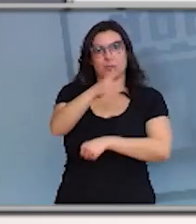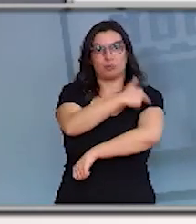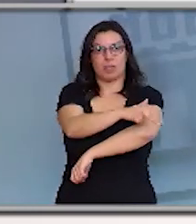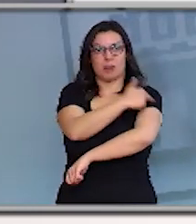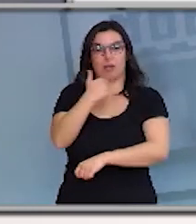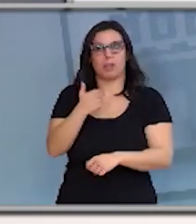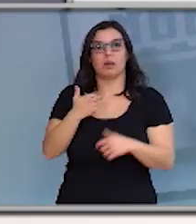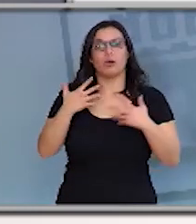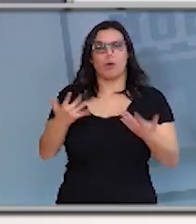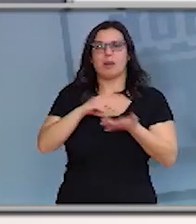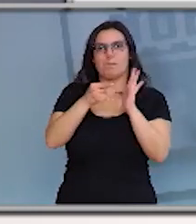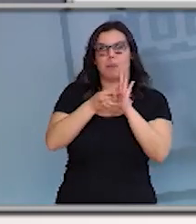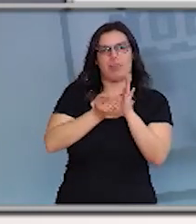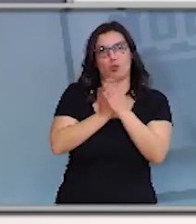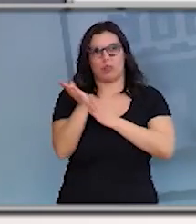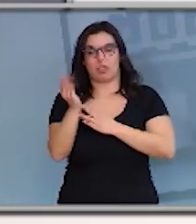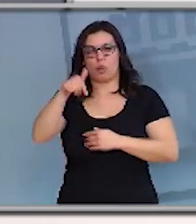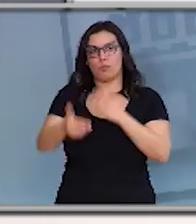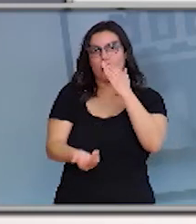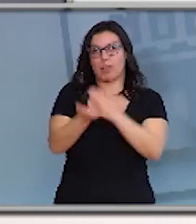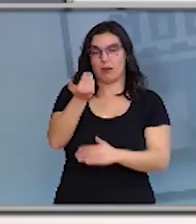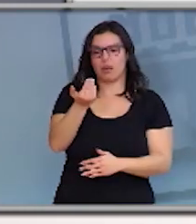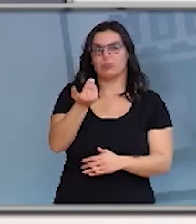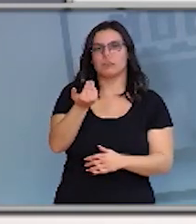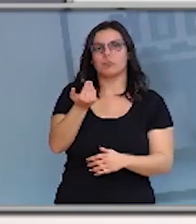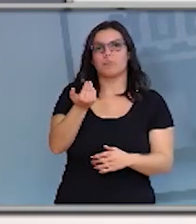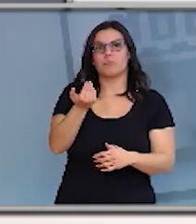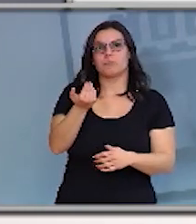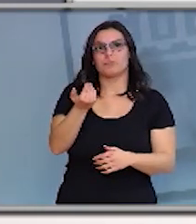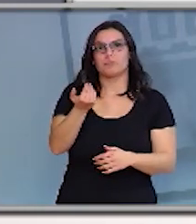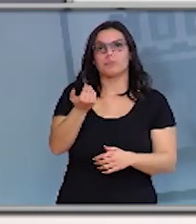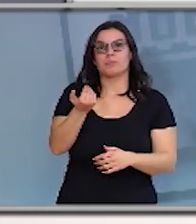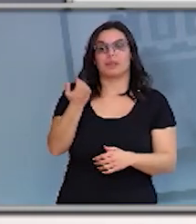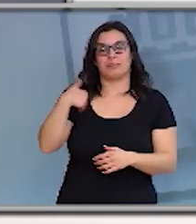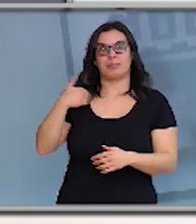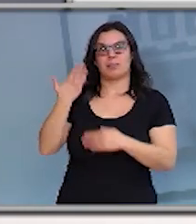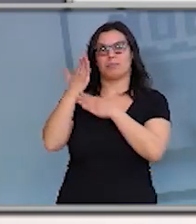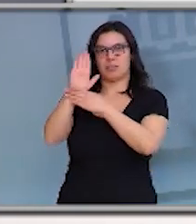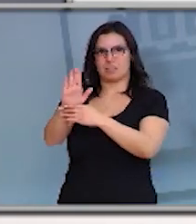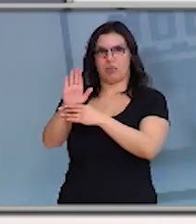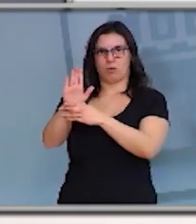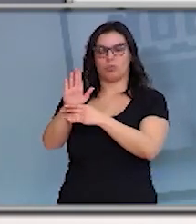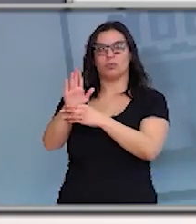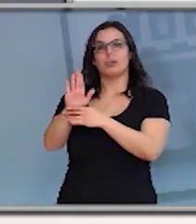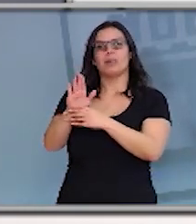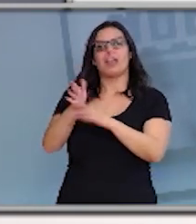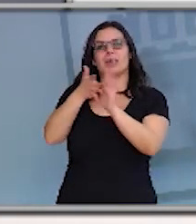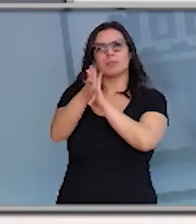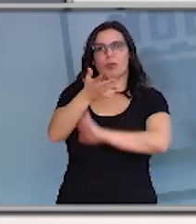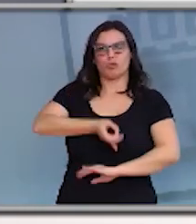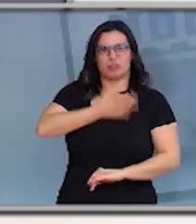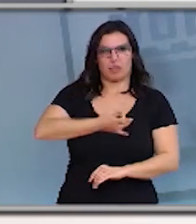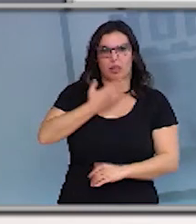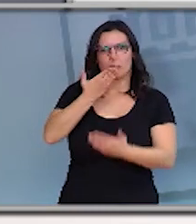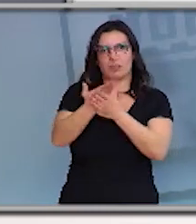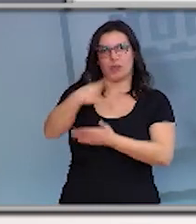sido o plan de contingencias. Esta mañana se ha presentado o plan de contingencias en mesa sectorial, se ha explicado aos sindicatos, se les ha pedido